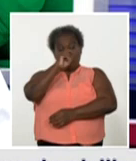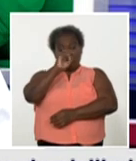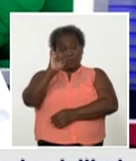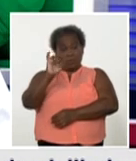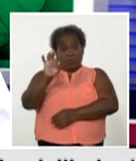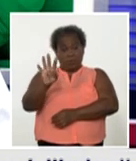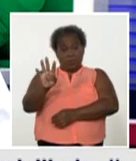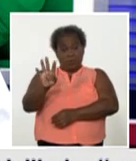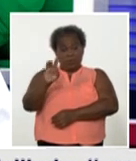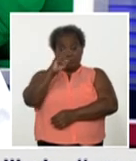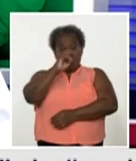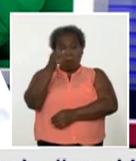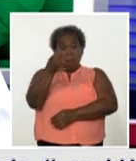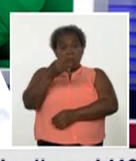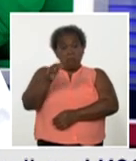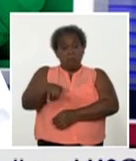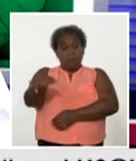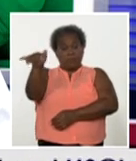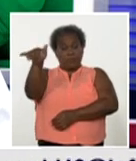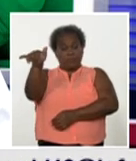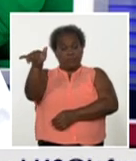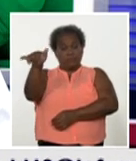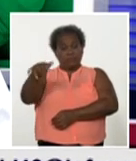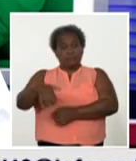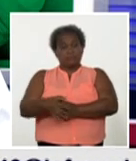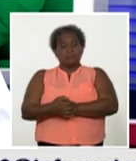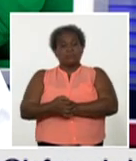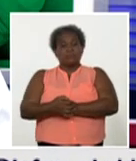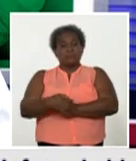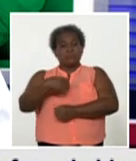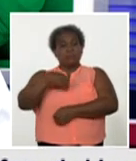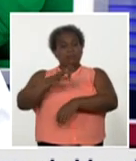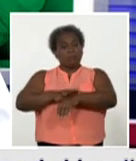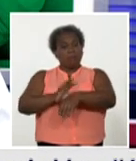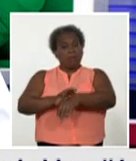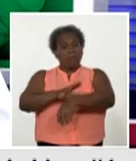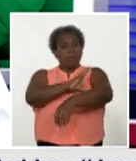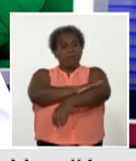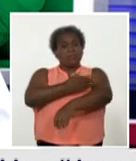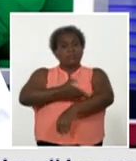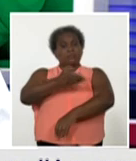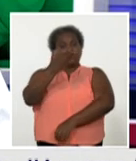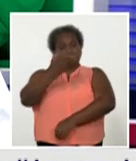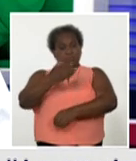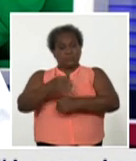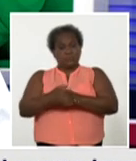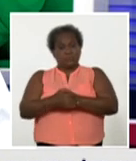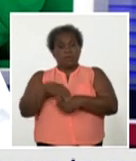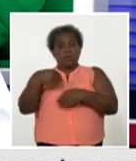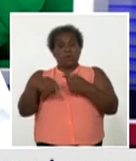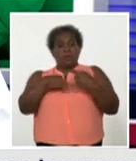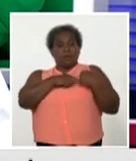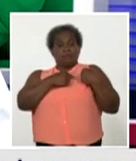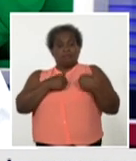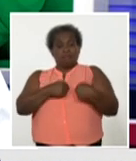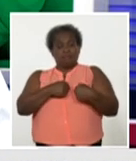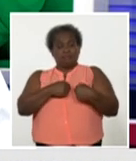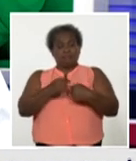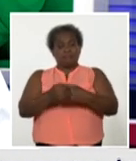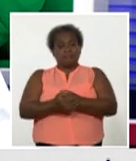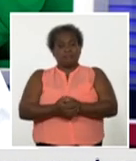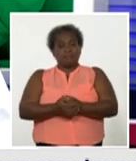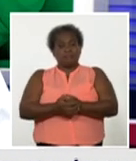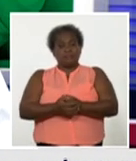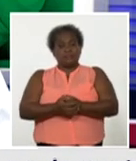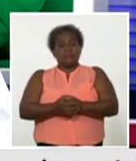municipio de Bollero, con antecedentes de hipertensión arterial, cardiopatía isquémica, una